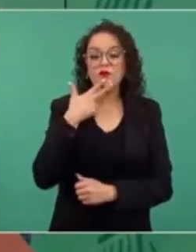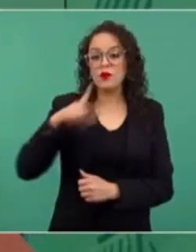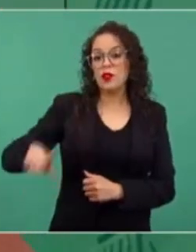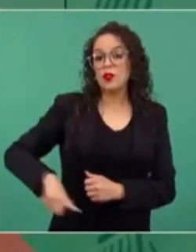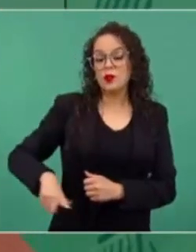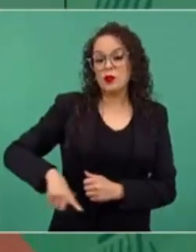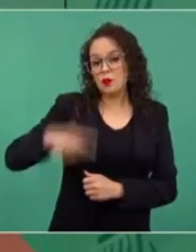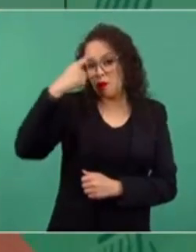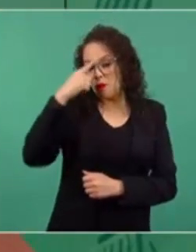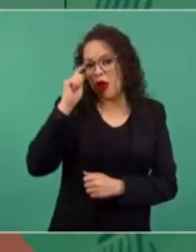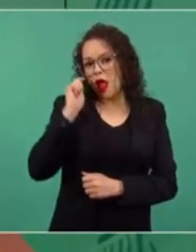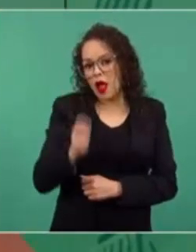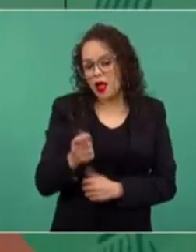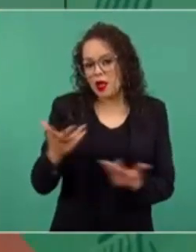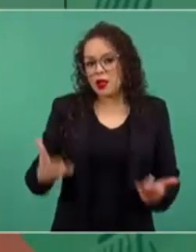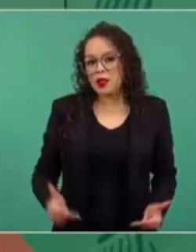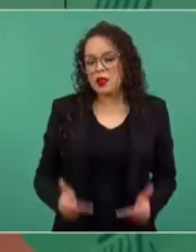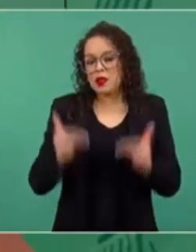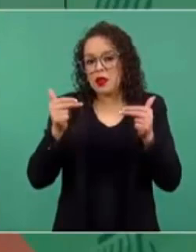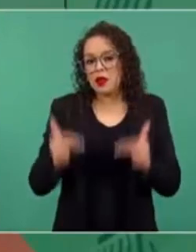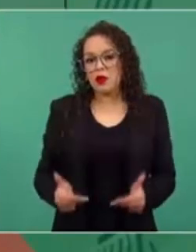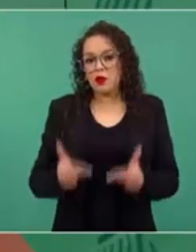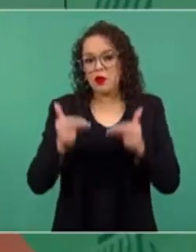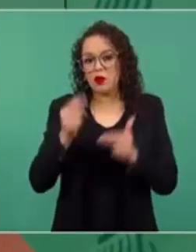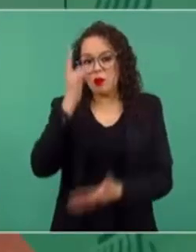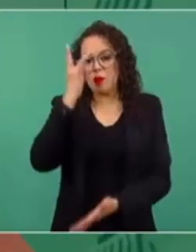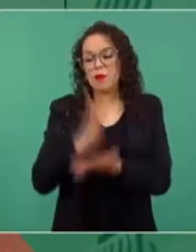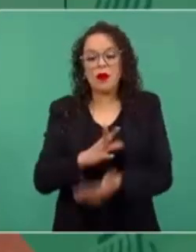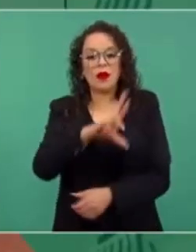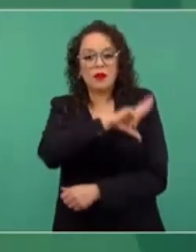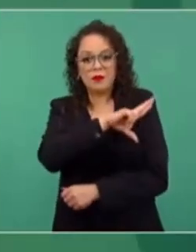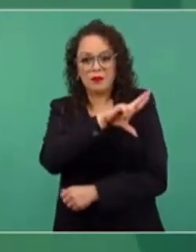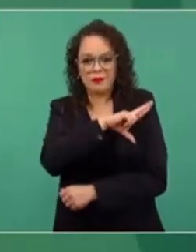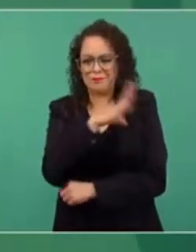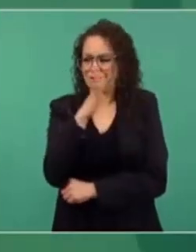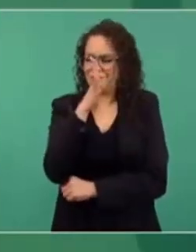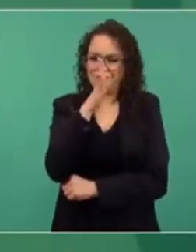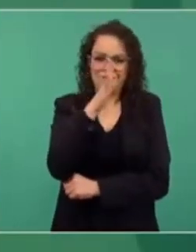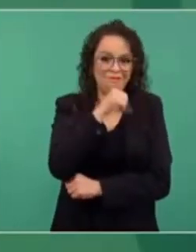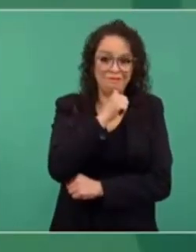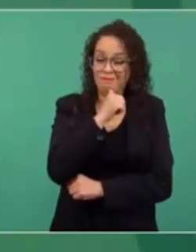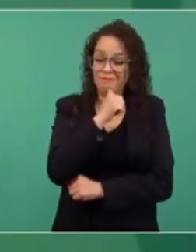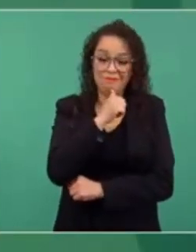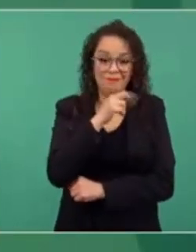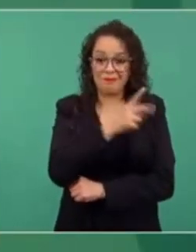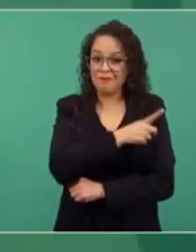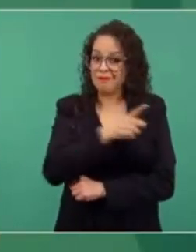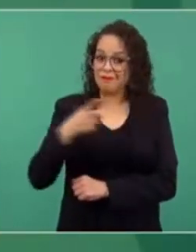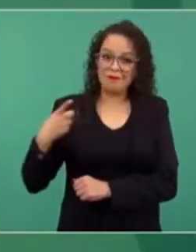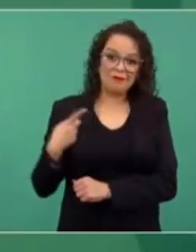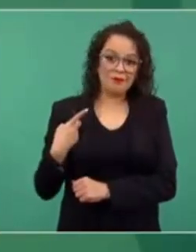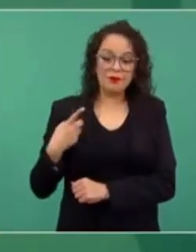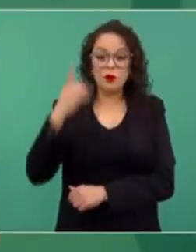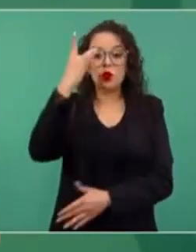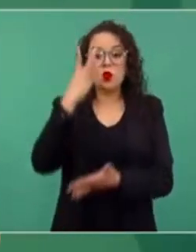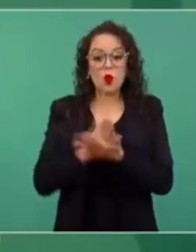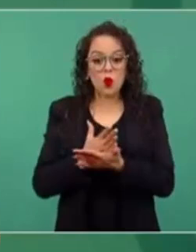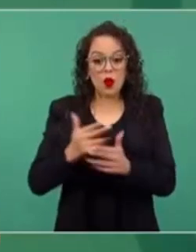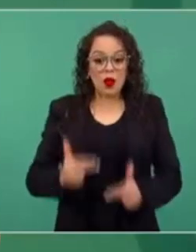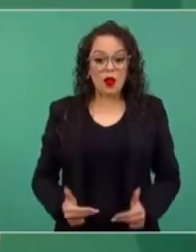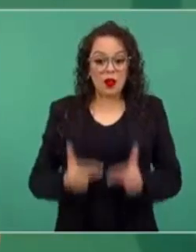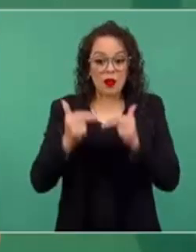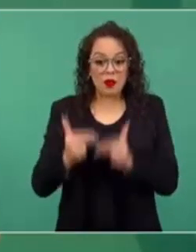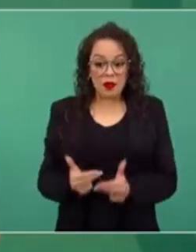negocios privados. Los únicos negocios que deben de interesar a los